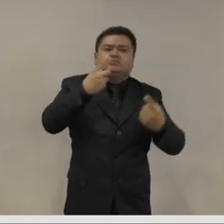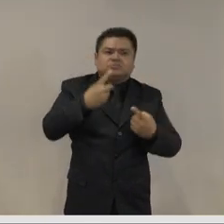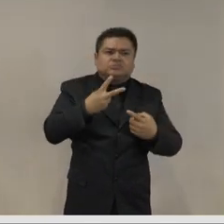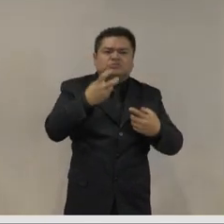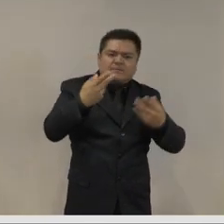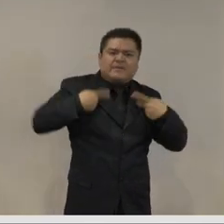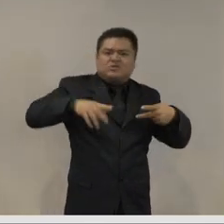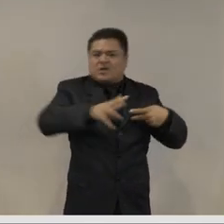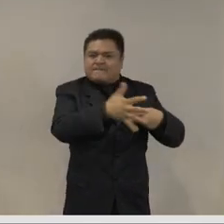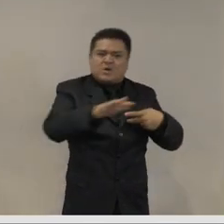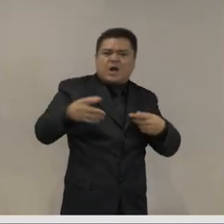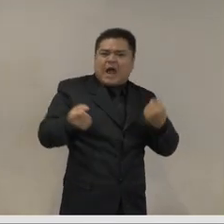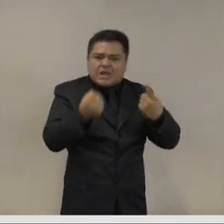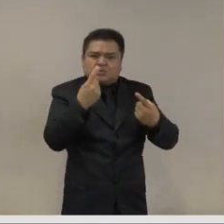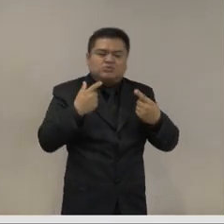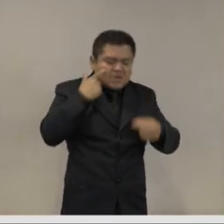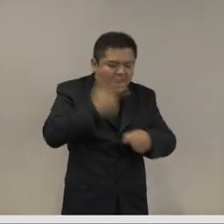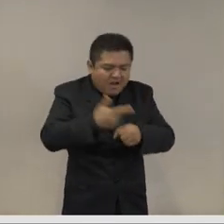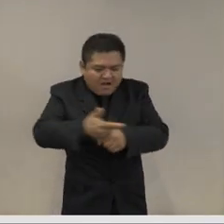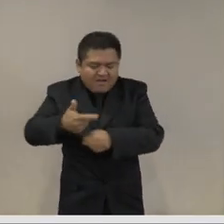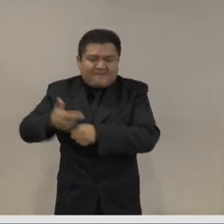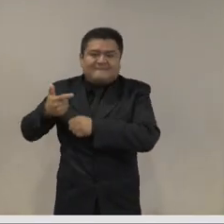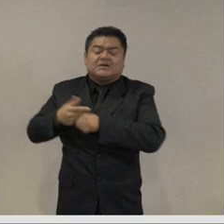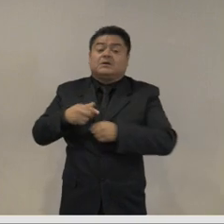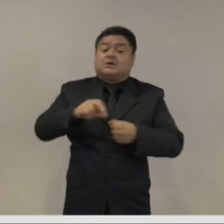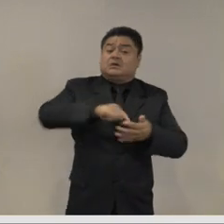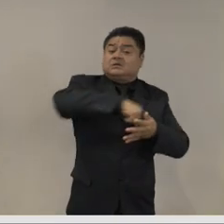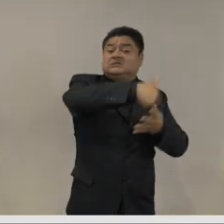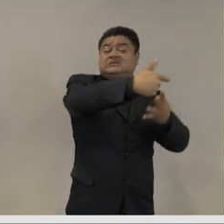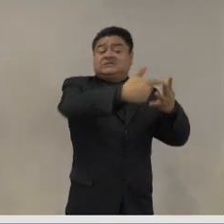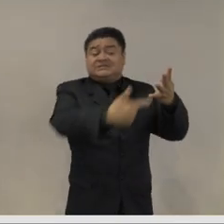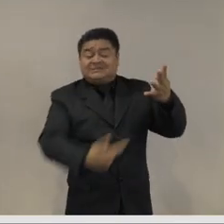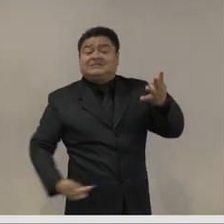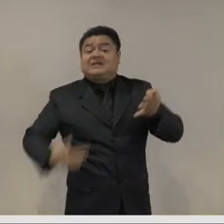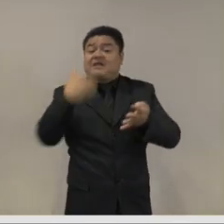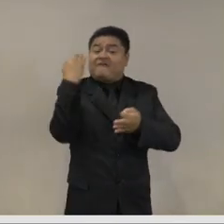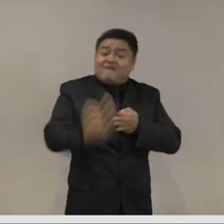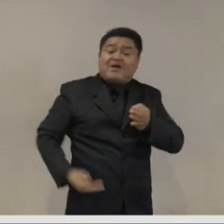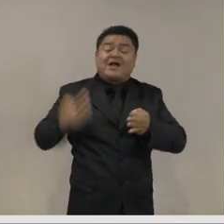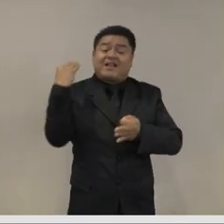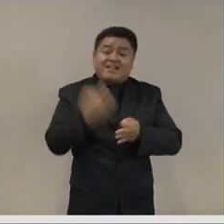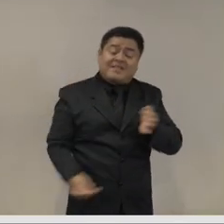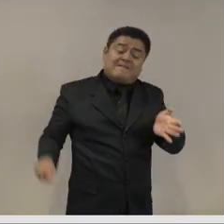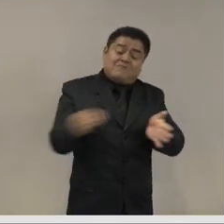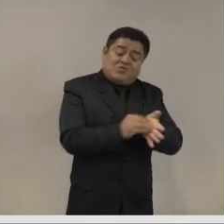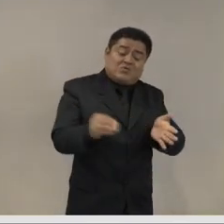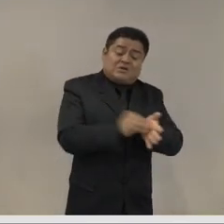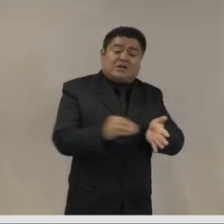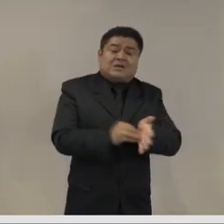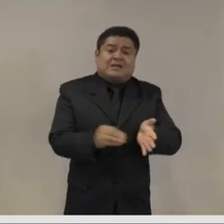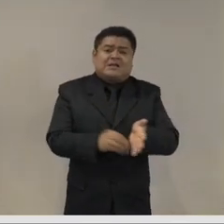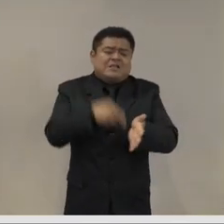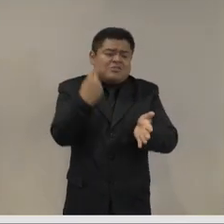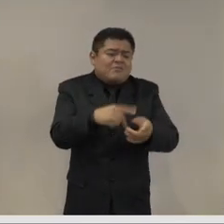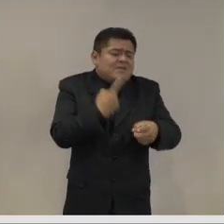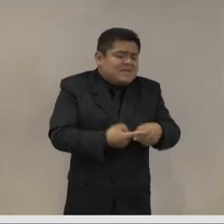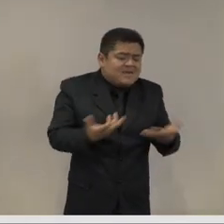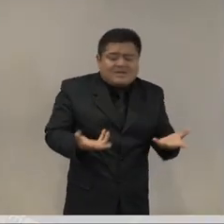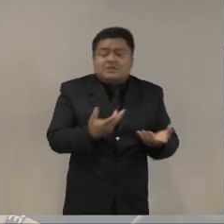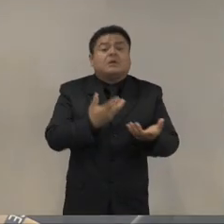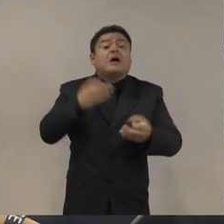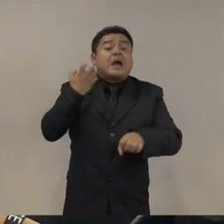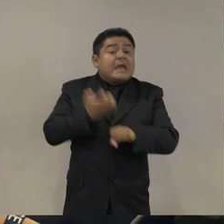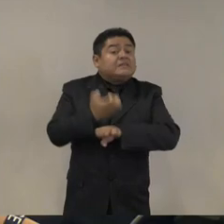subregistro, que no está completo, que hay muchos estados donde se han encontrado fosas y no están consignadas.